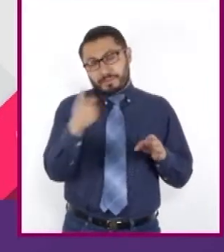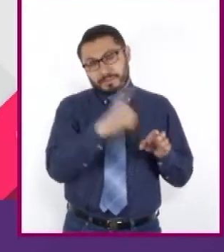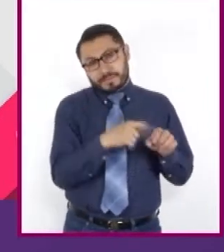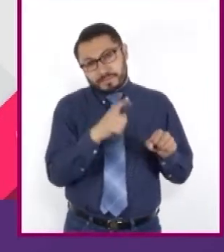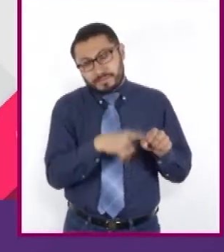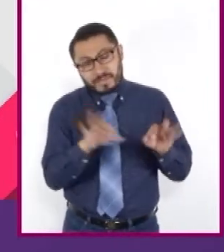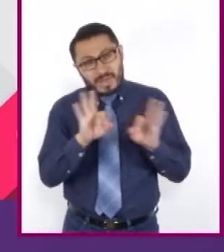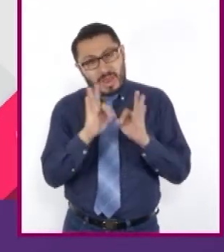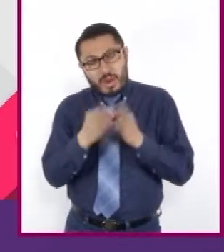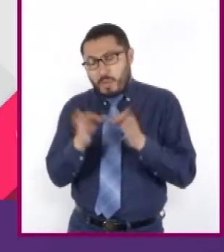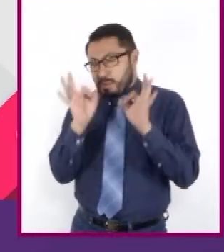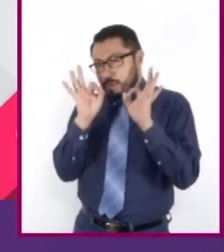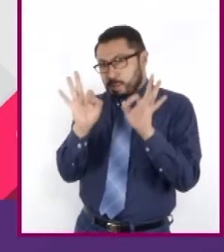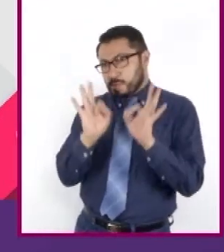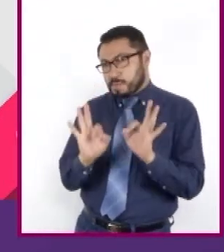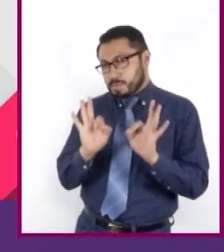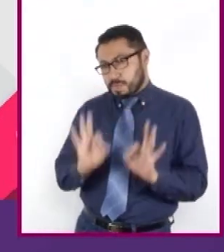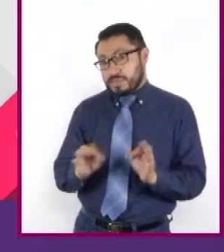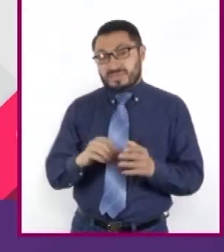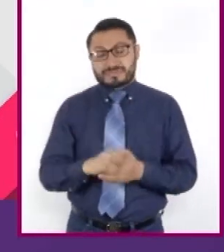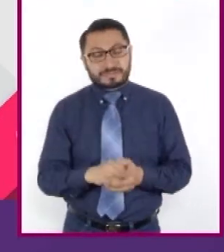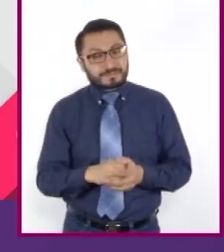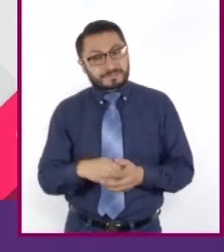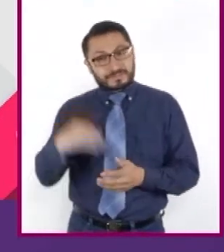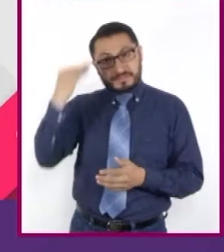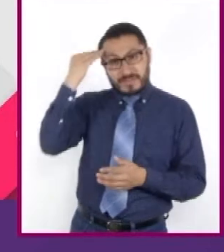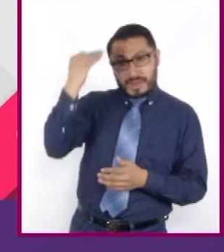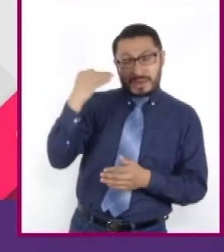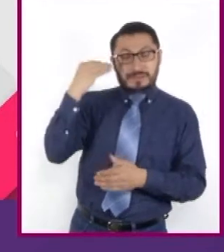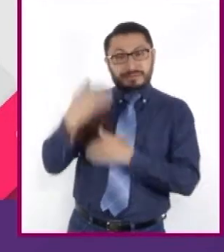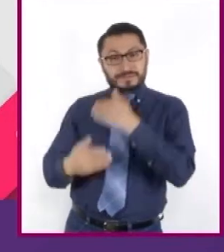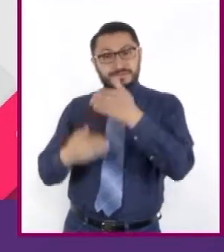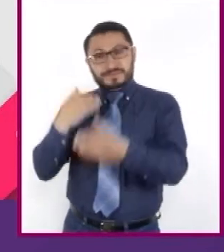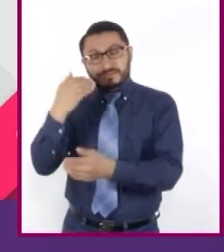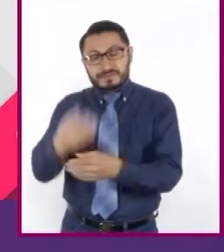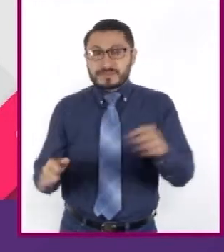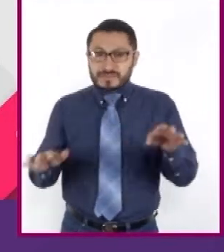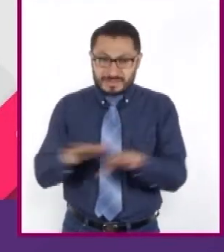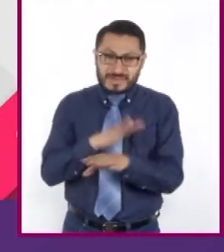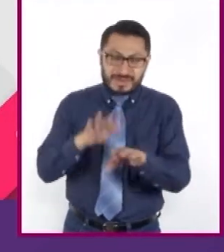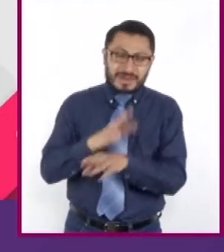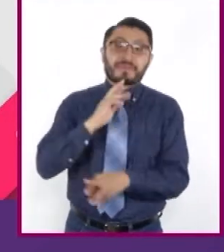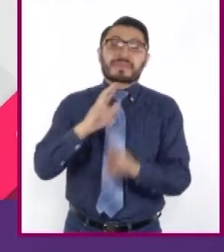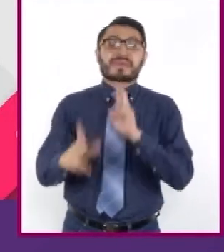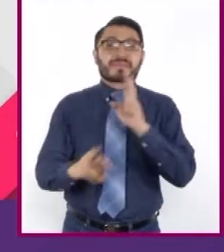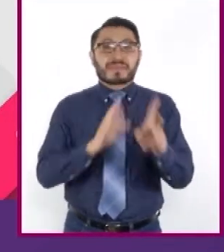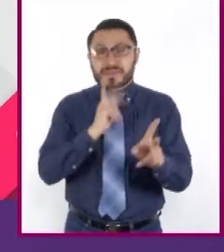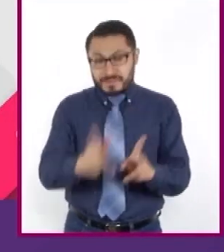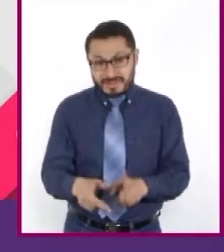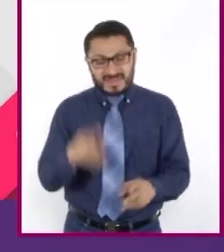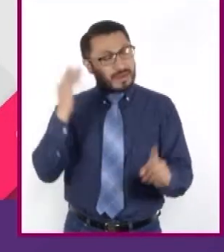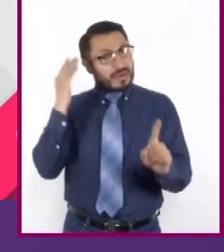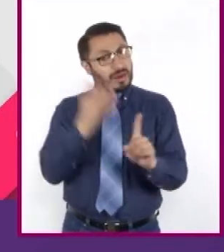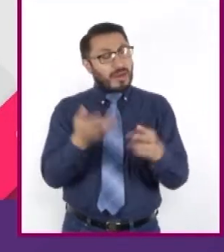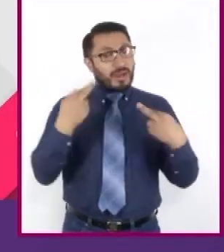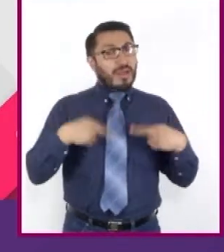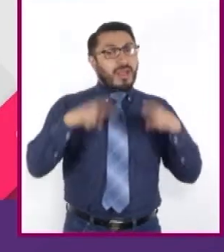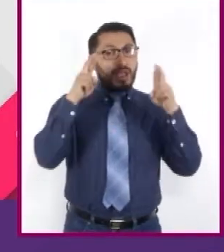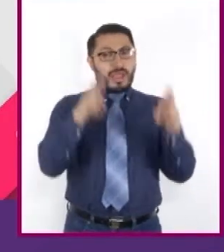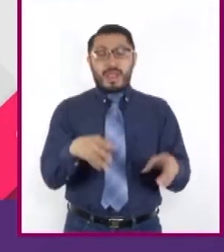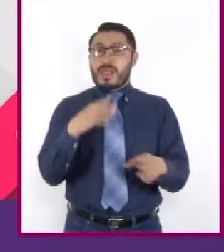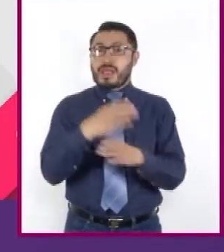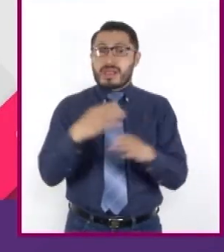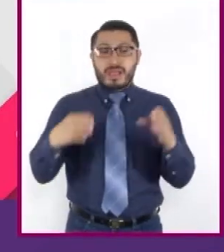muy específicas. Con el paso del tiempo, los recursos fueron mejorando. La intención era representar los objetos